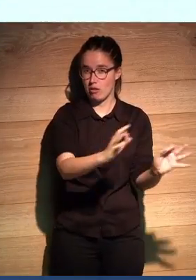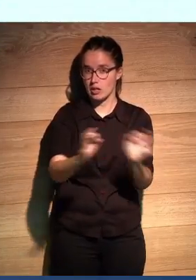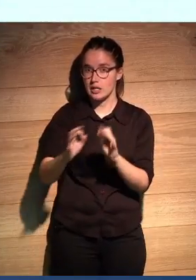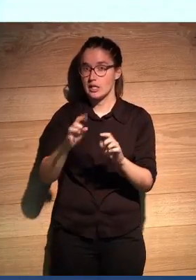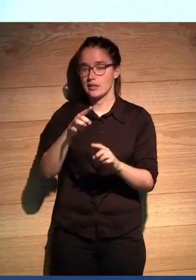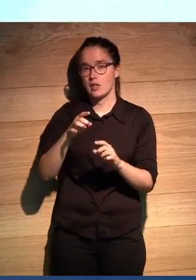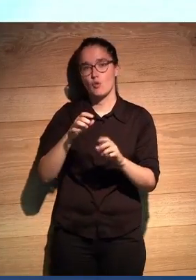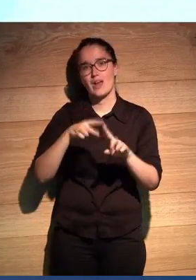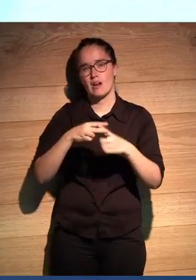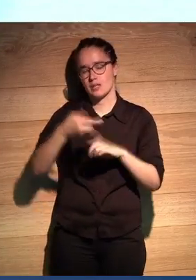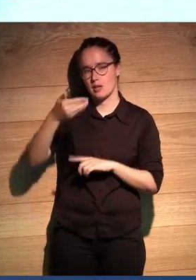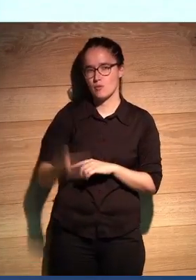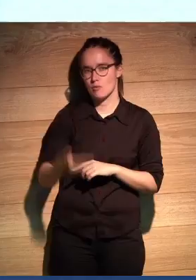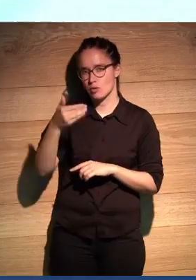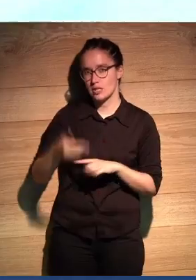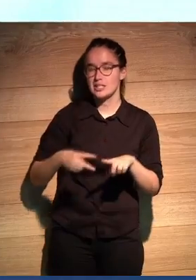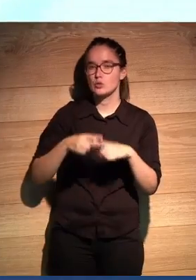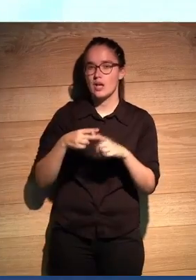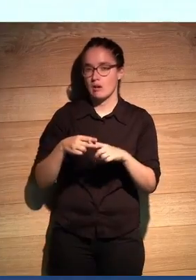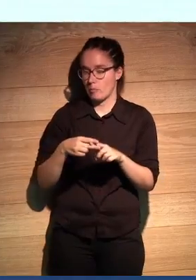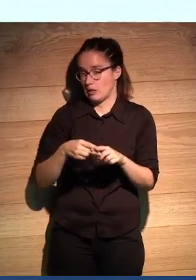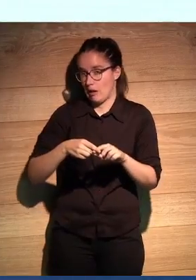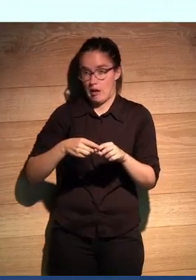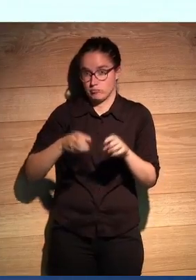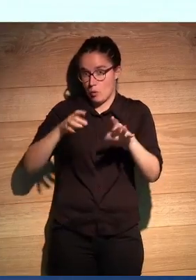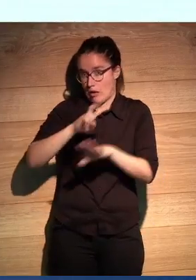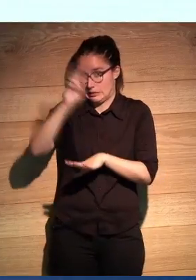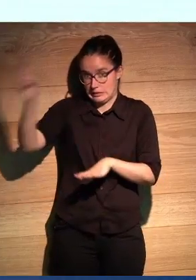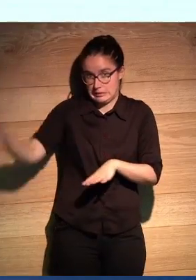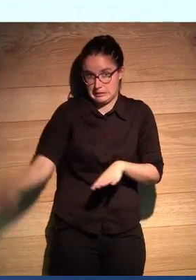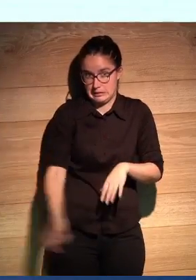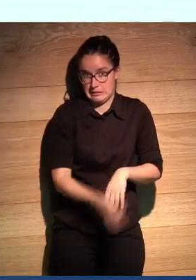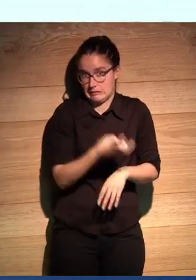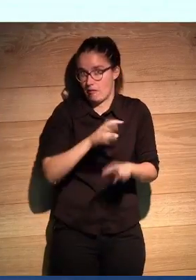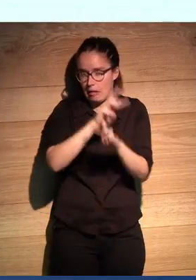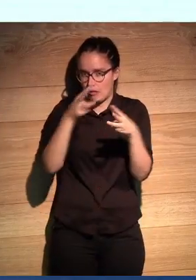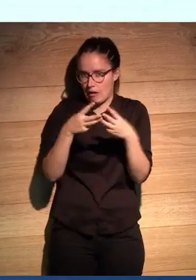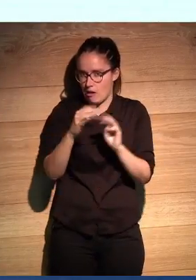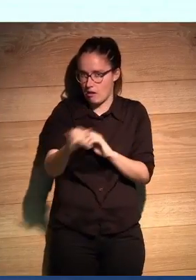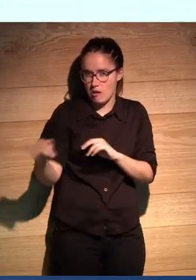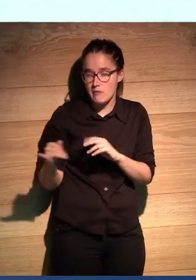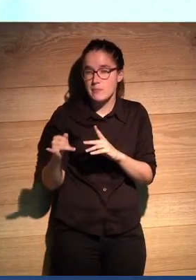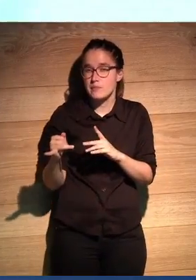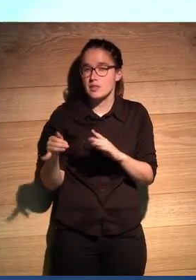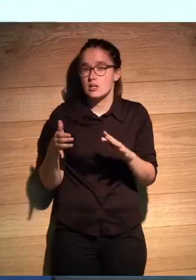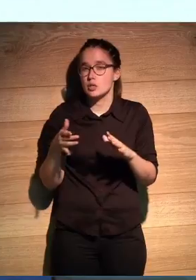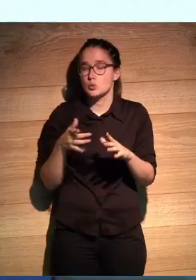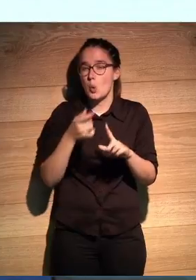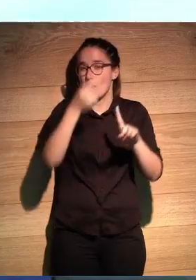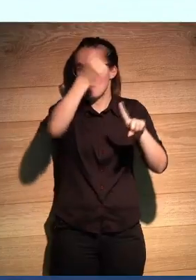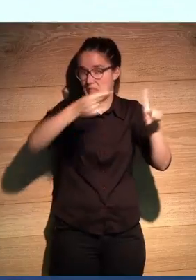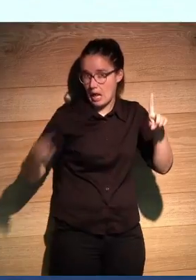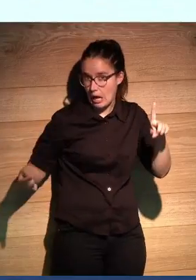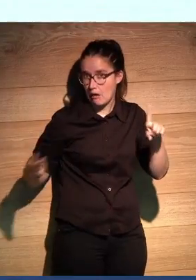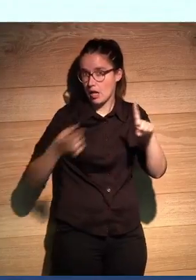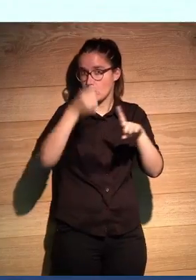esta fue una herramienta fundamental, es una herramienta como tantas otras en Internet, que es un pizarrón,